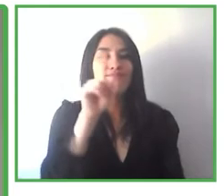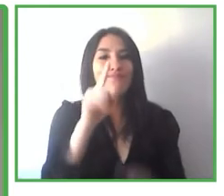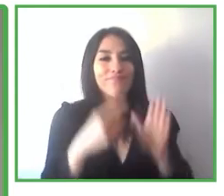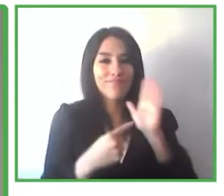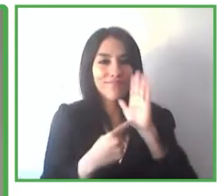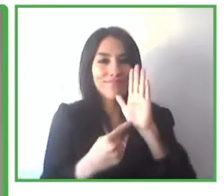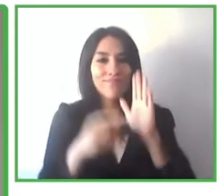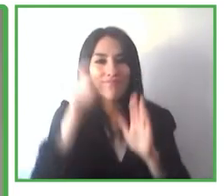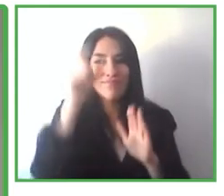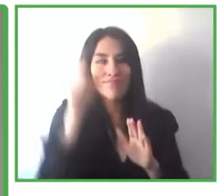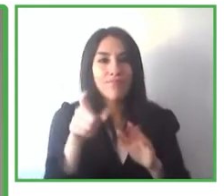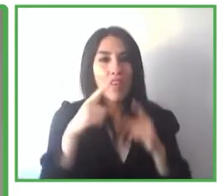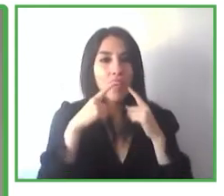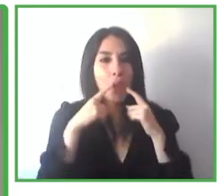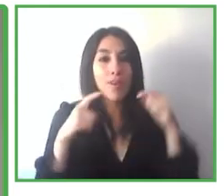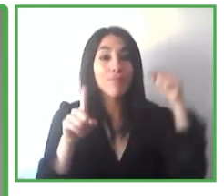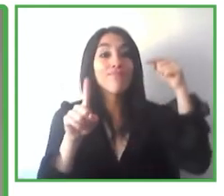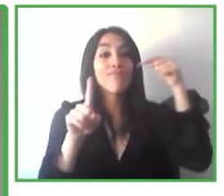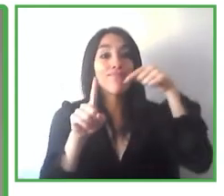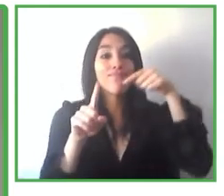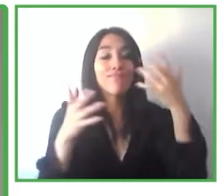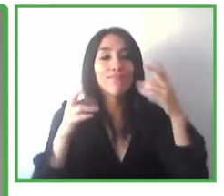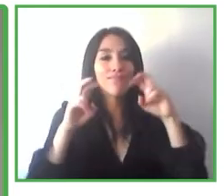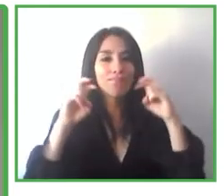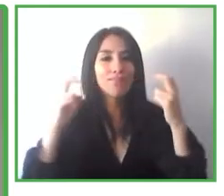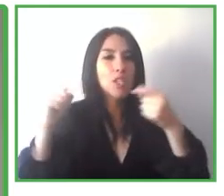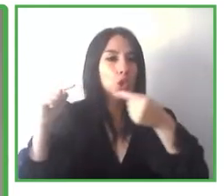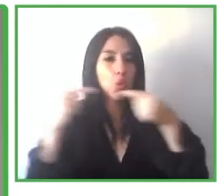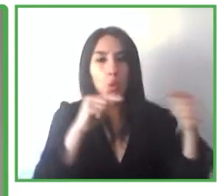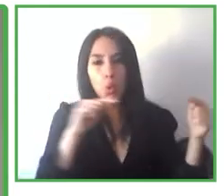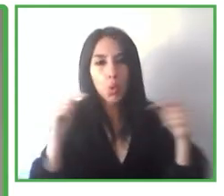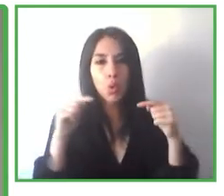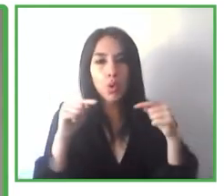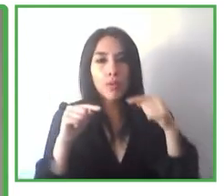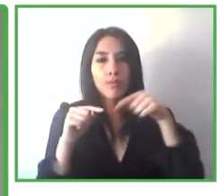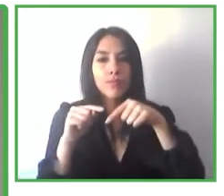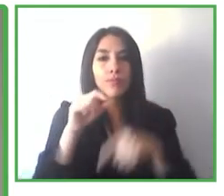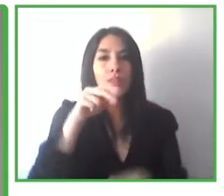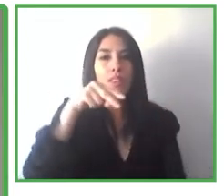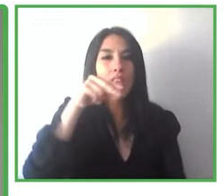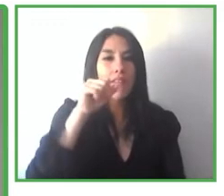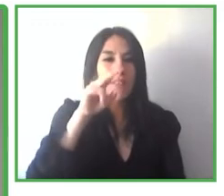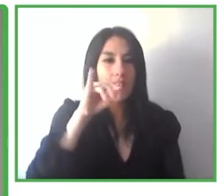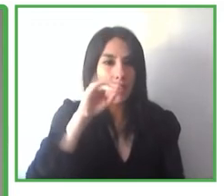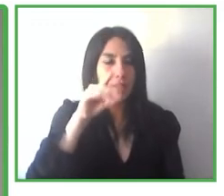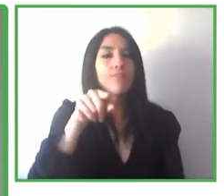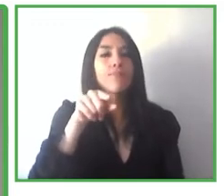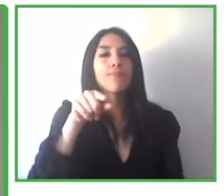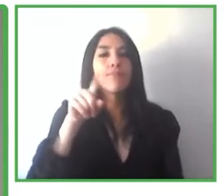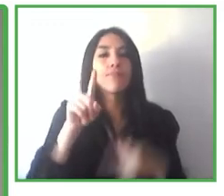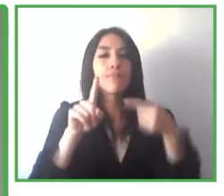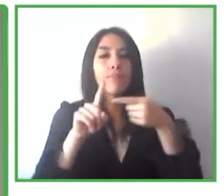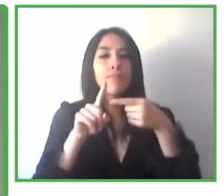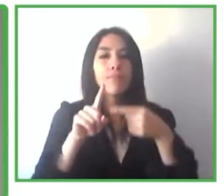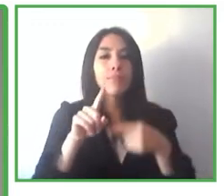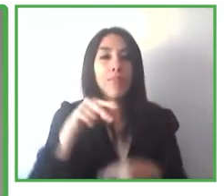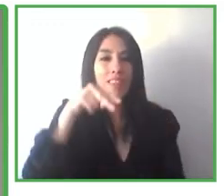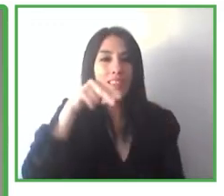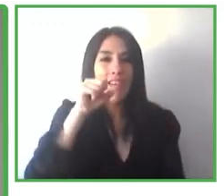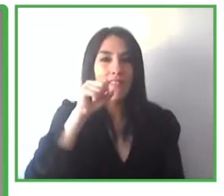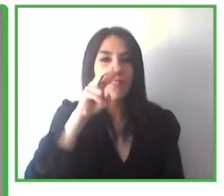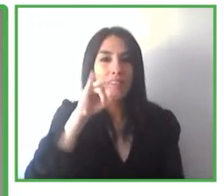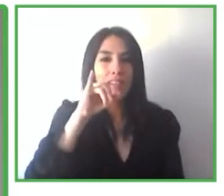hoy Raúl Moreno de Navilens entonces por favor Raúl adelante con tu